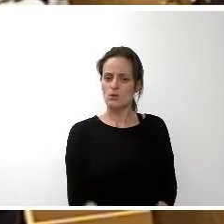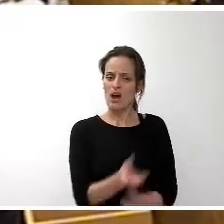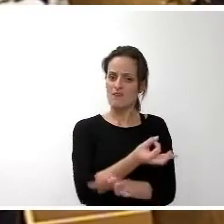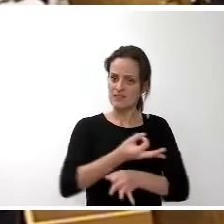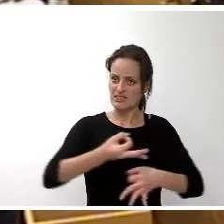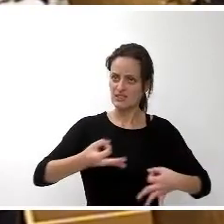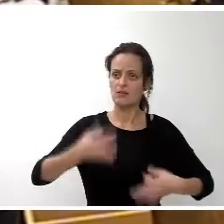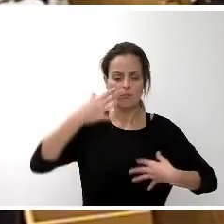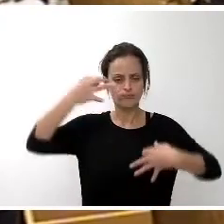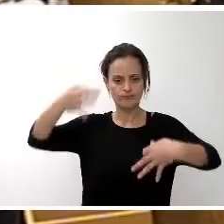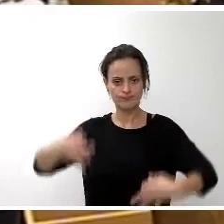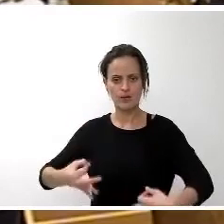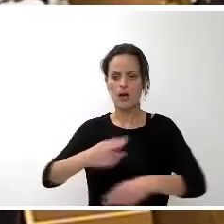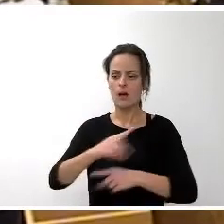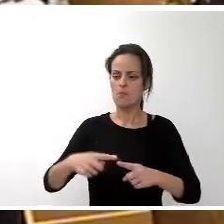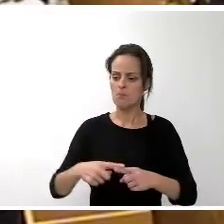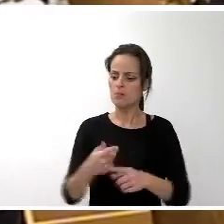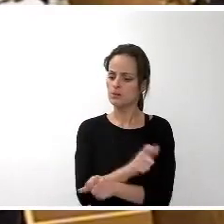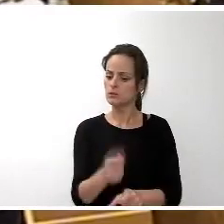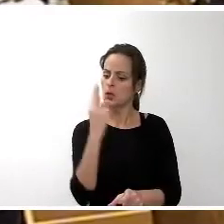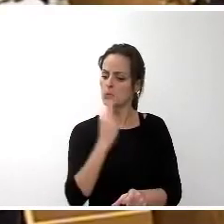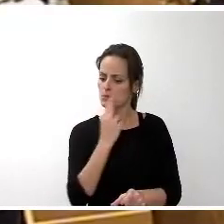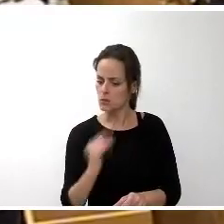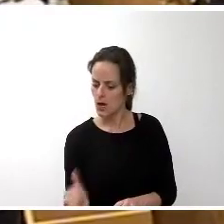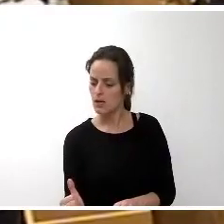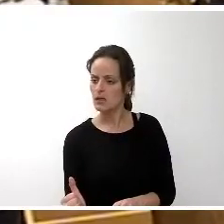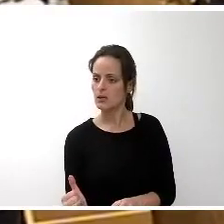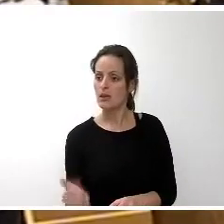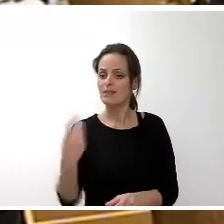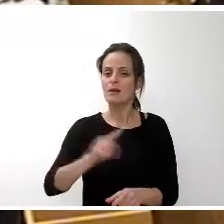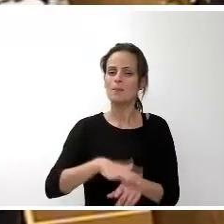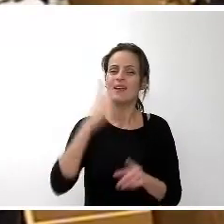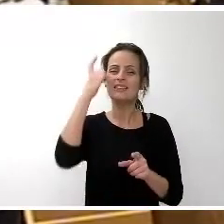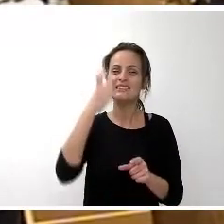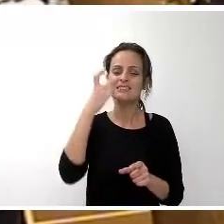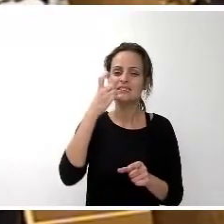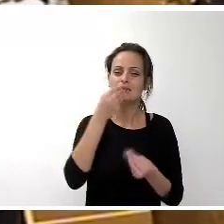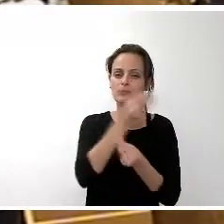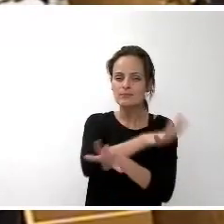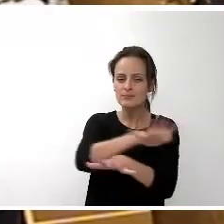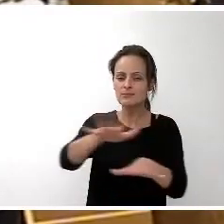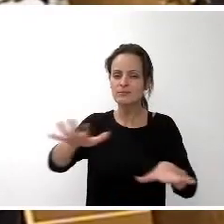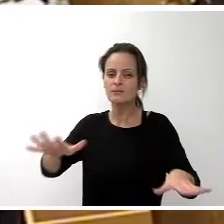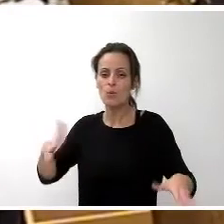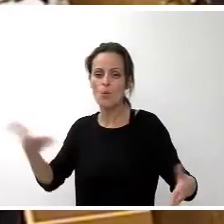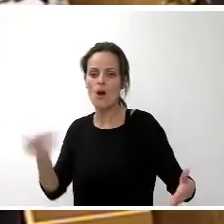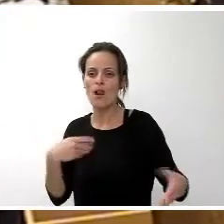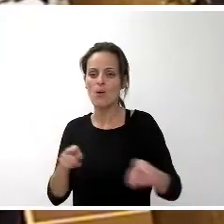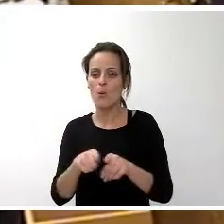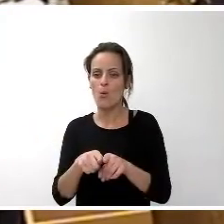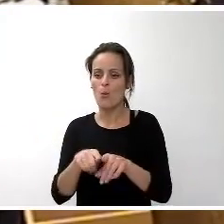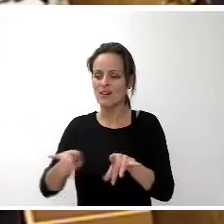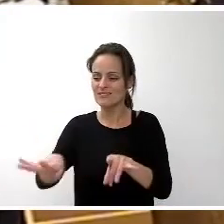comprometido con los ciudadanos y que sobre todo promulga e intenta dirigirnos hacia una cohesión territorial